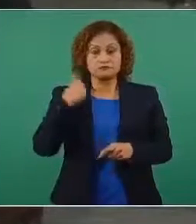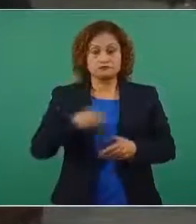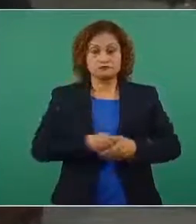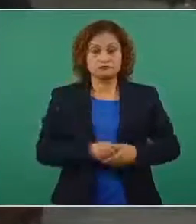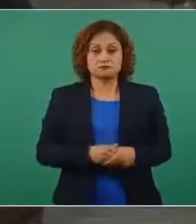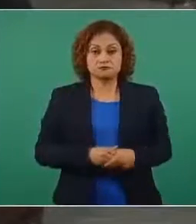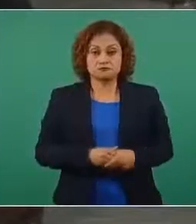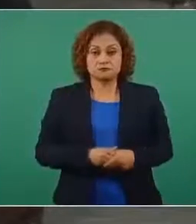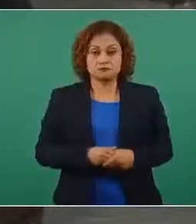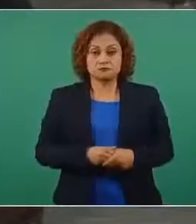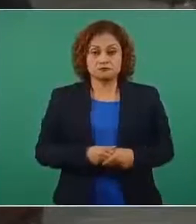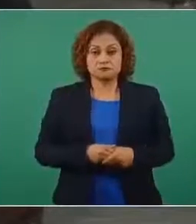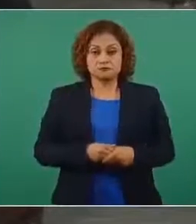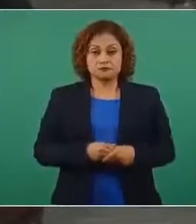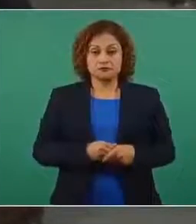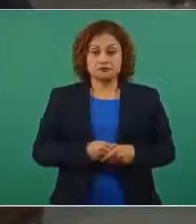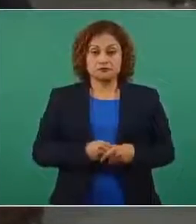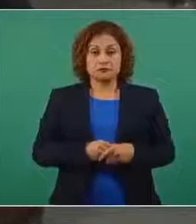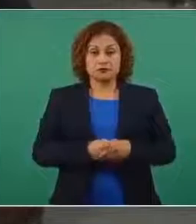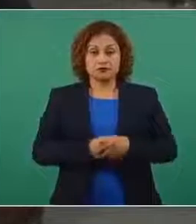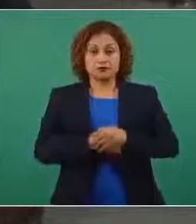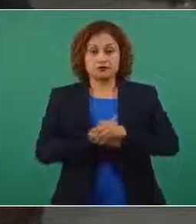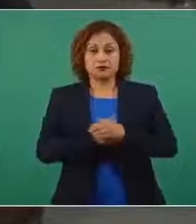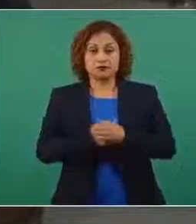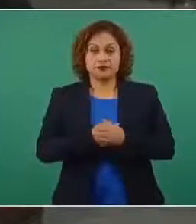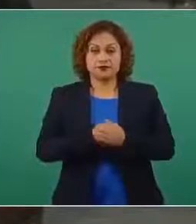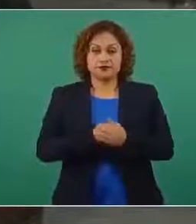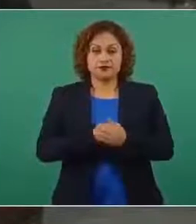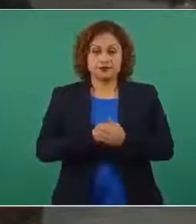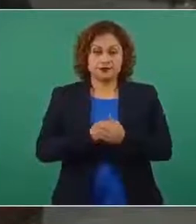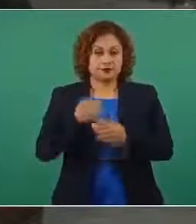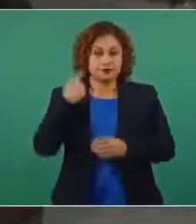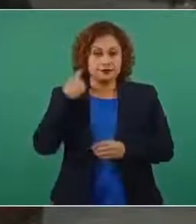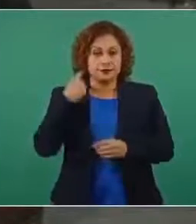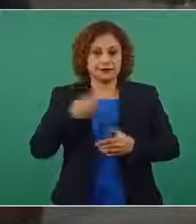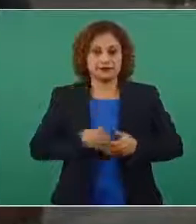y lo que origen abre una orden de detención, agreglarla.